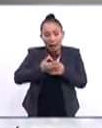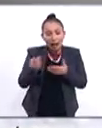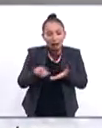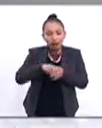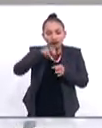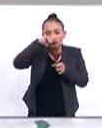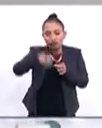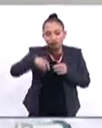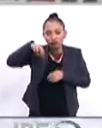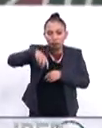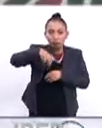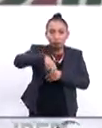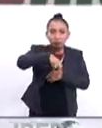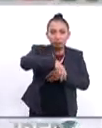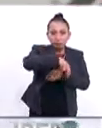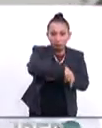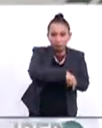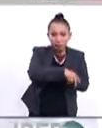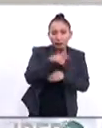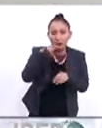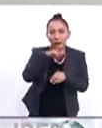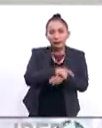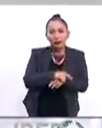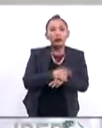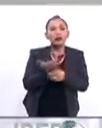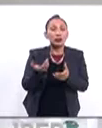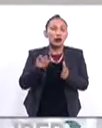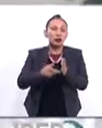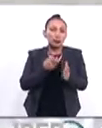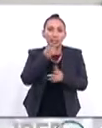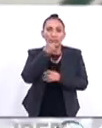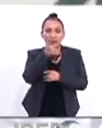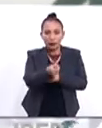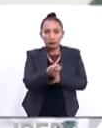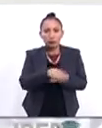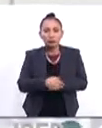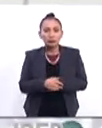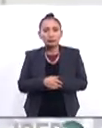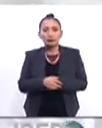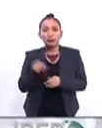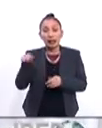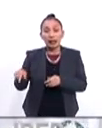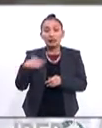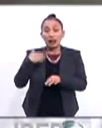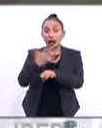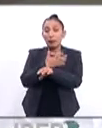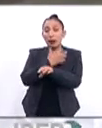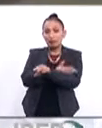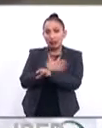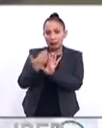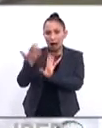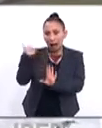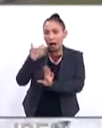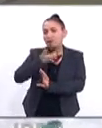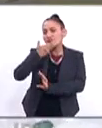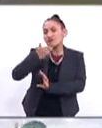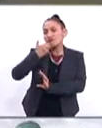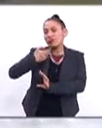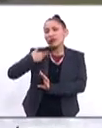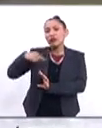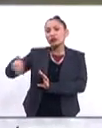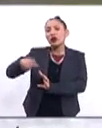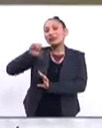pudiera estar bajando de ese avión nuevamente le reiteramos el hecho que él se ha hecho acompañar como ya es una tradición